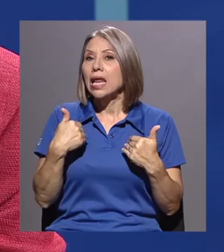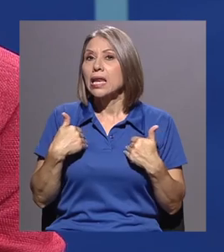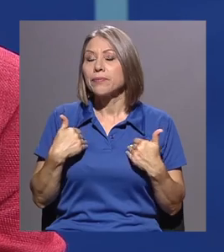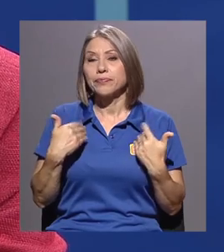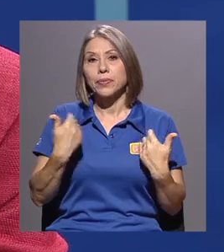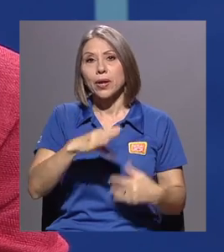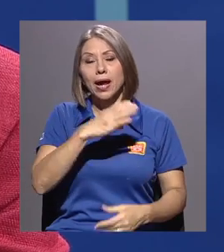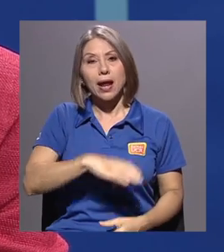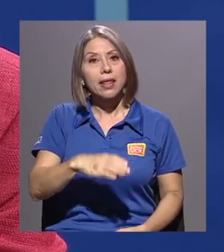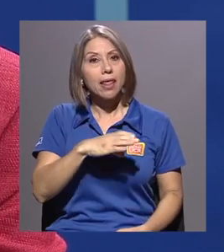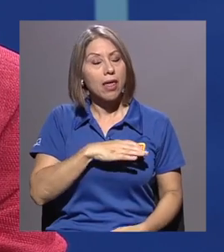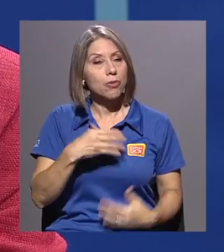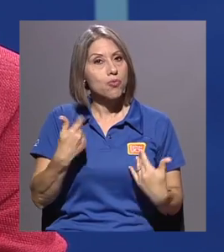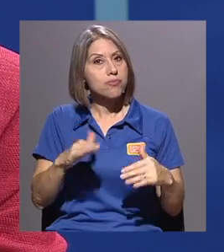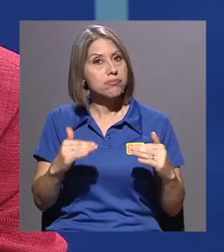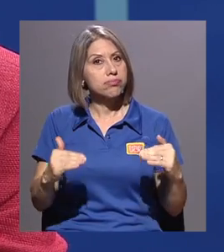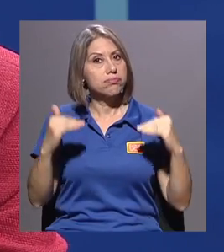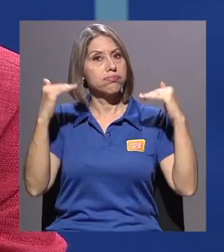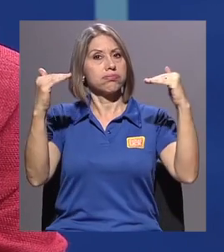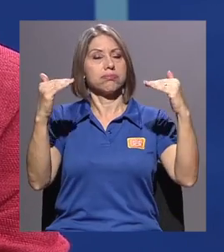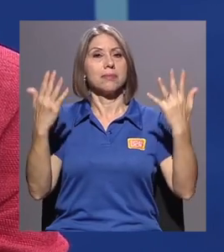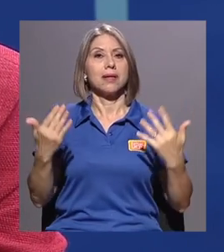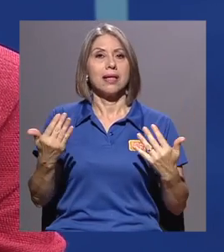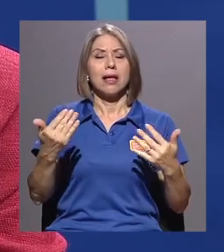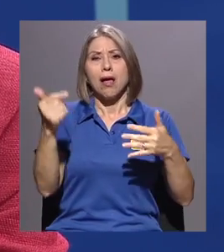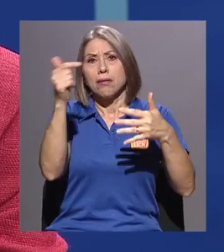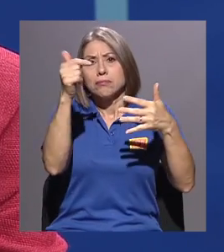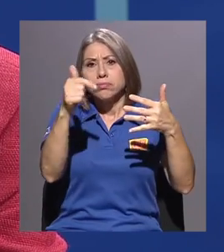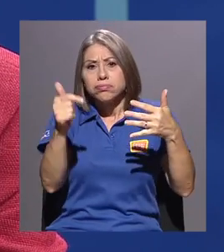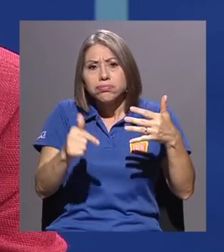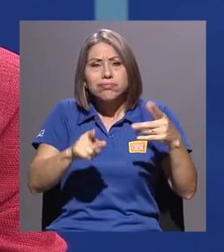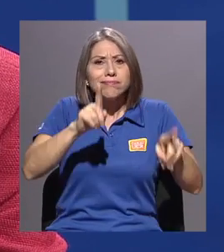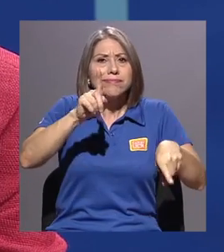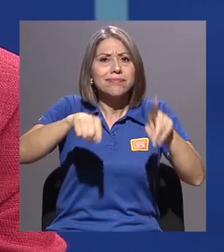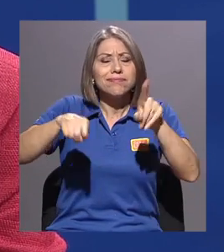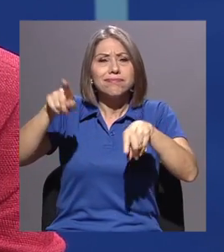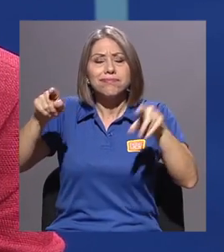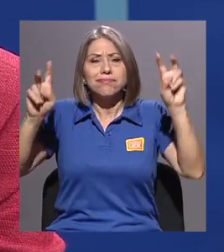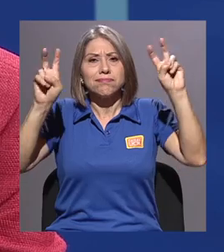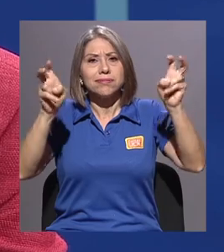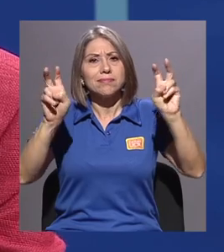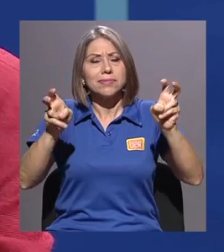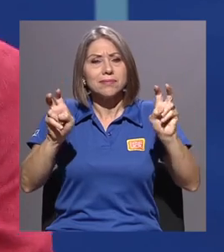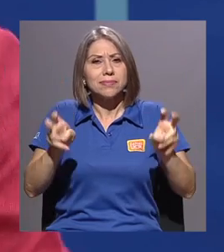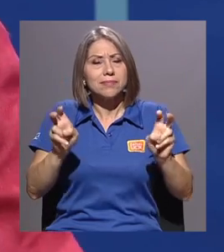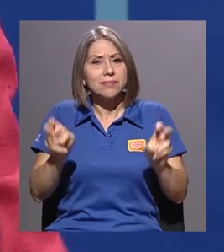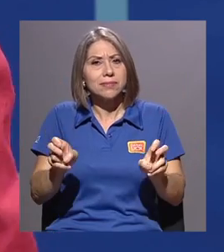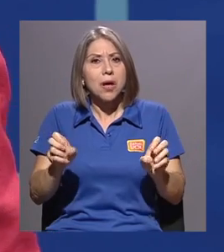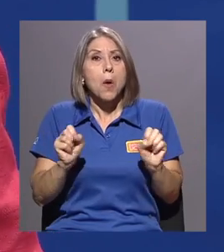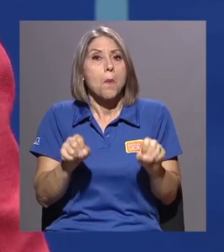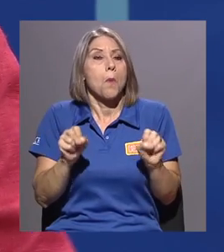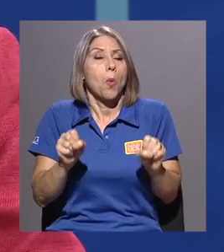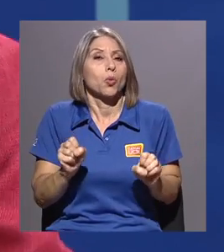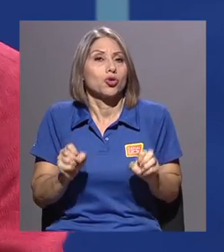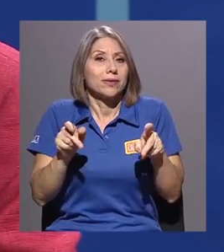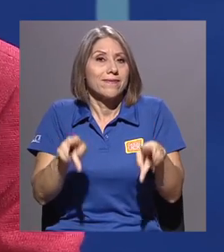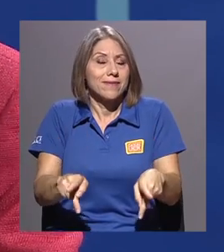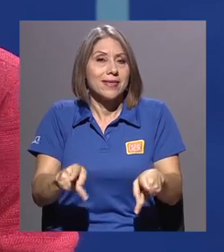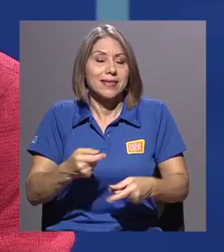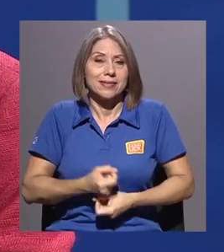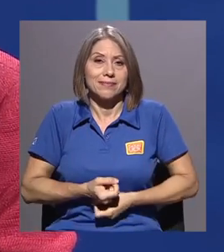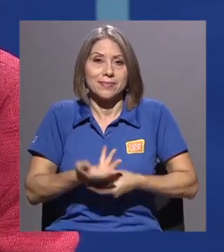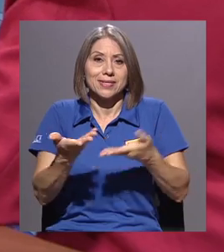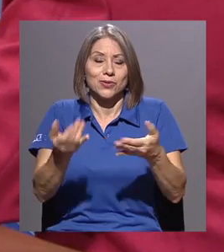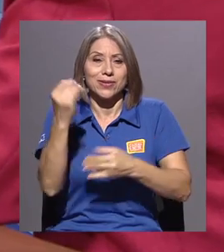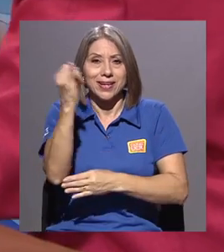calidad muy alta, tiene una variedad en la temática y en las posibilidades de expresión artística y